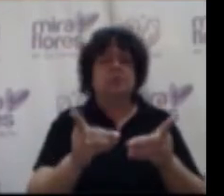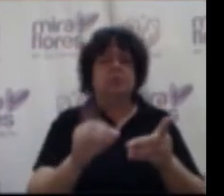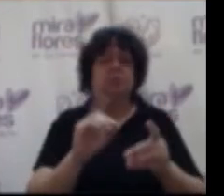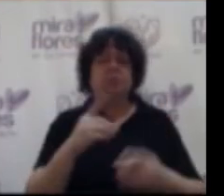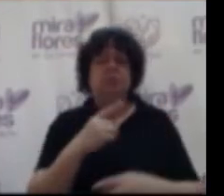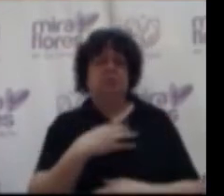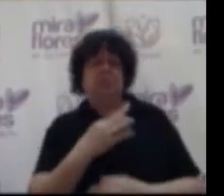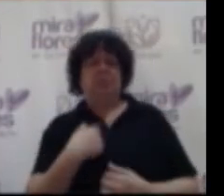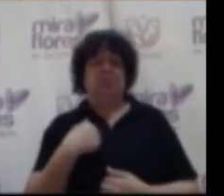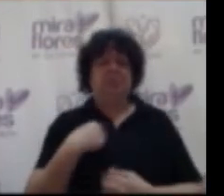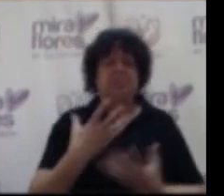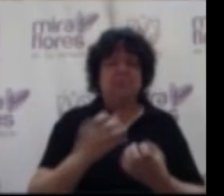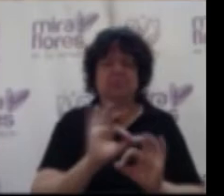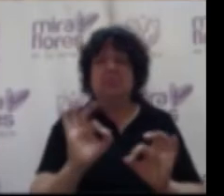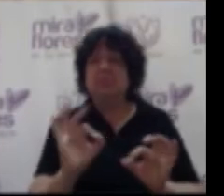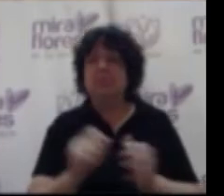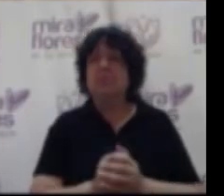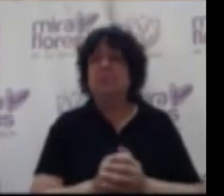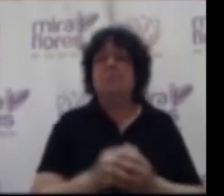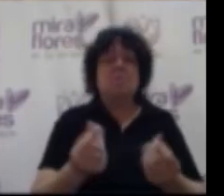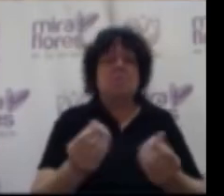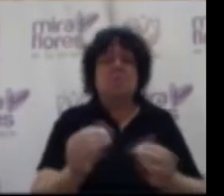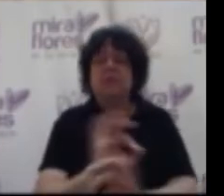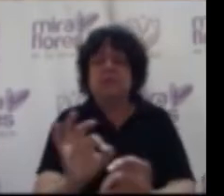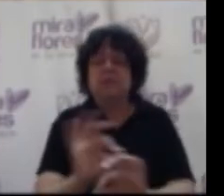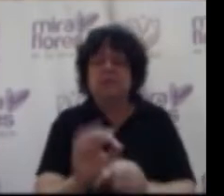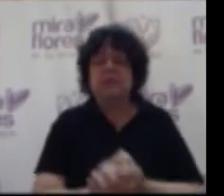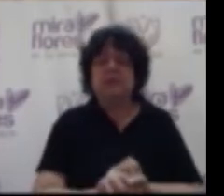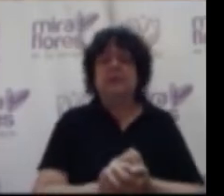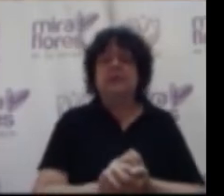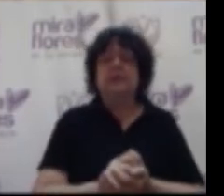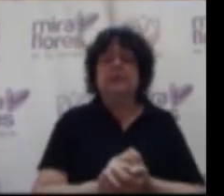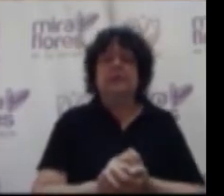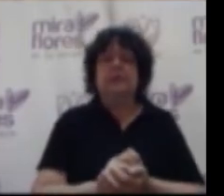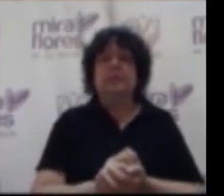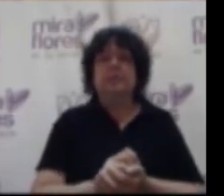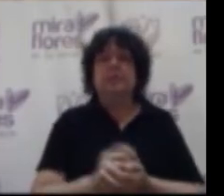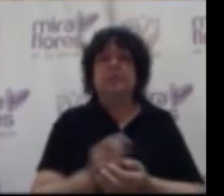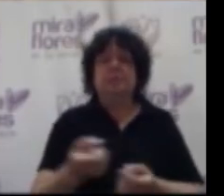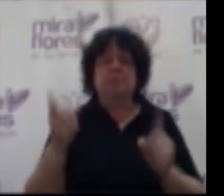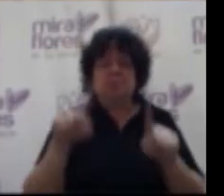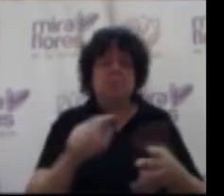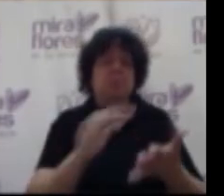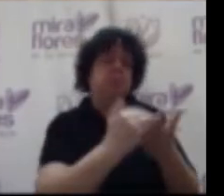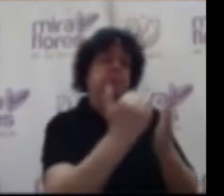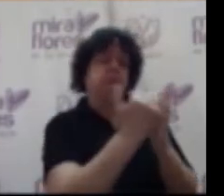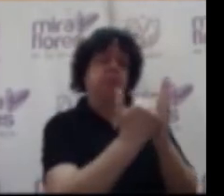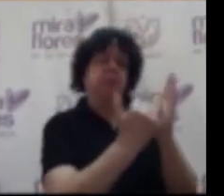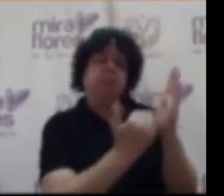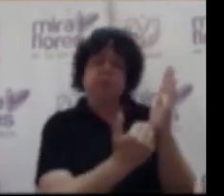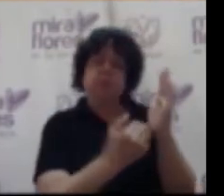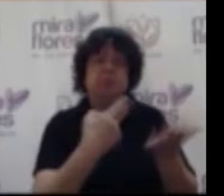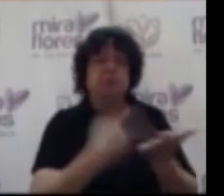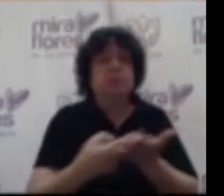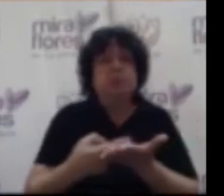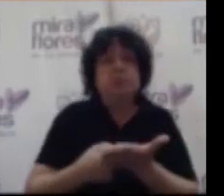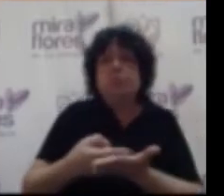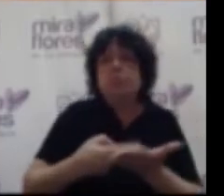desinteresada y sin ninguna contraprestación acorde con las consideraciones expuestas en el presente acuerdo al debate